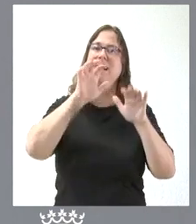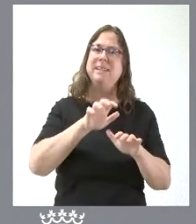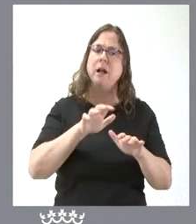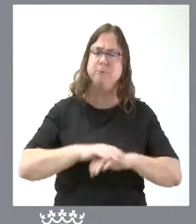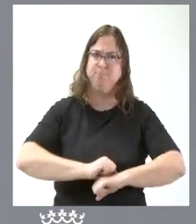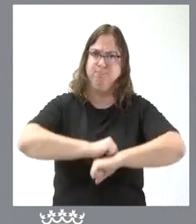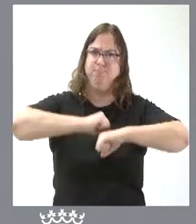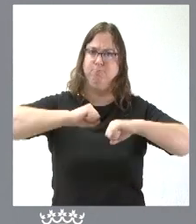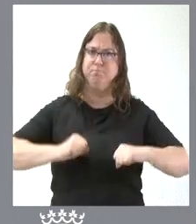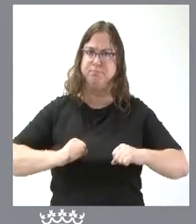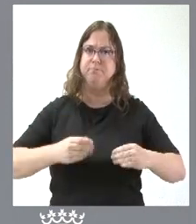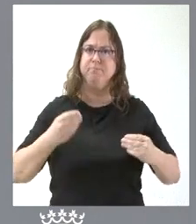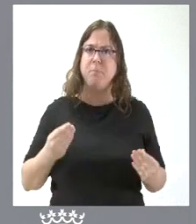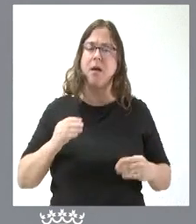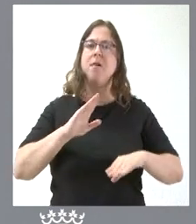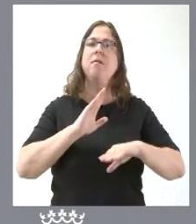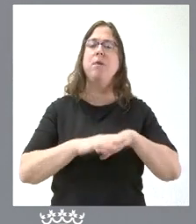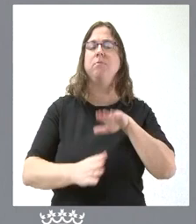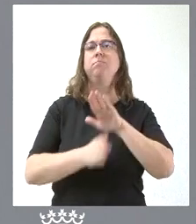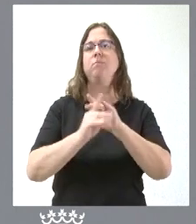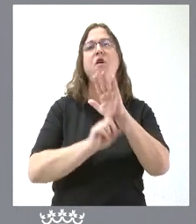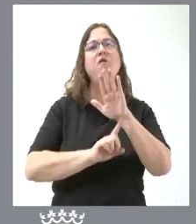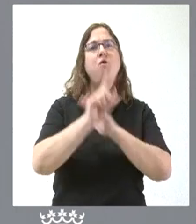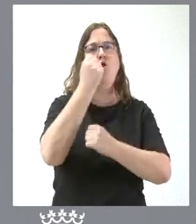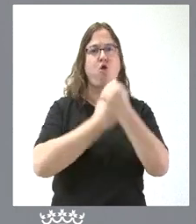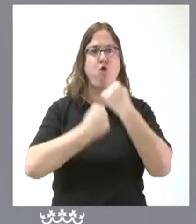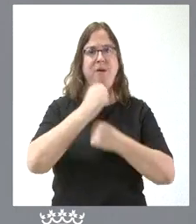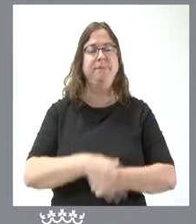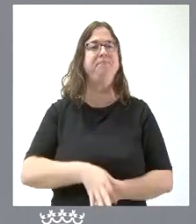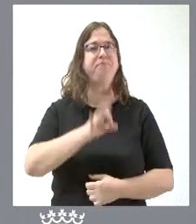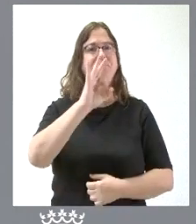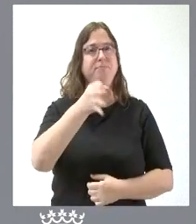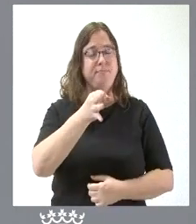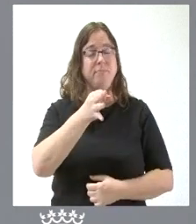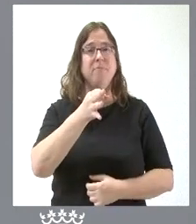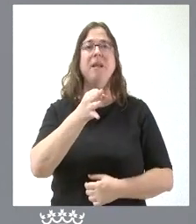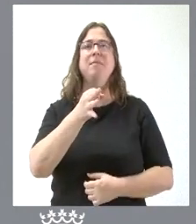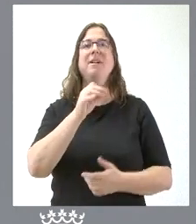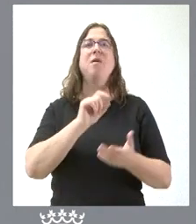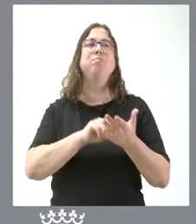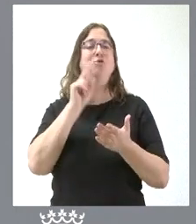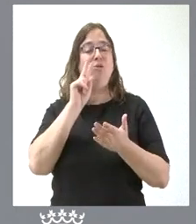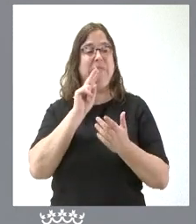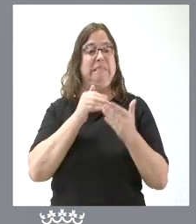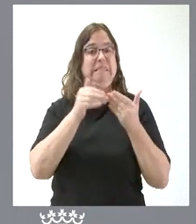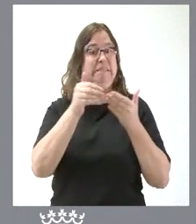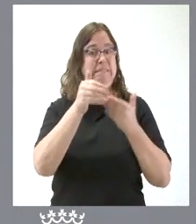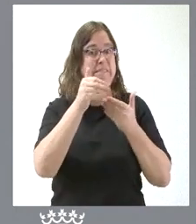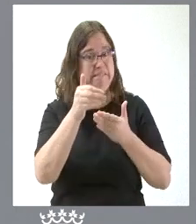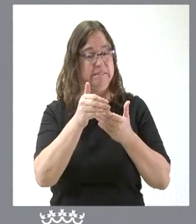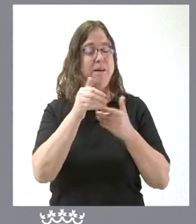sólidas para sostenerse en esta evolución económica. Es verdad que las perspectivas para este año y para el siguiente